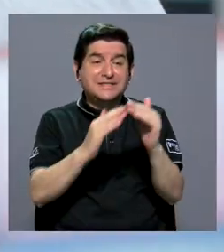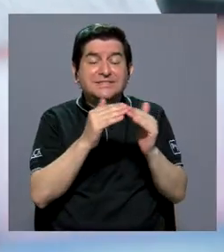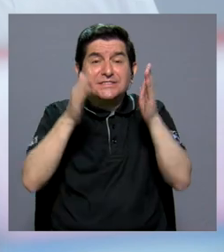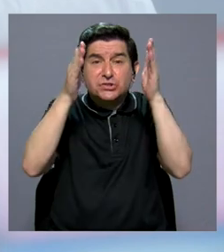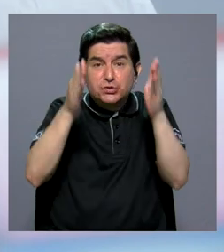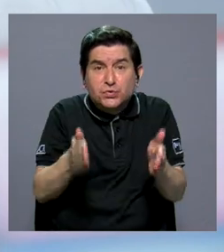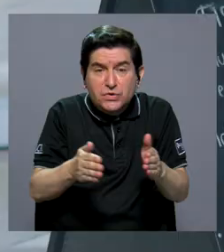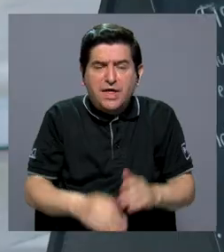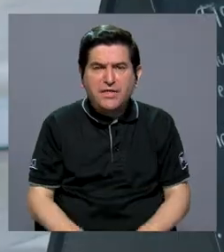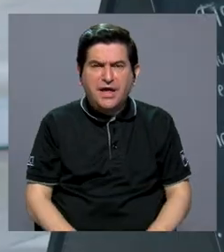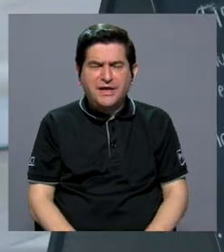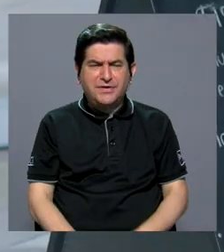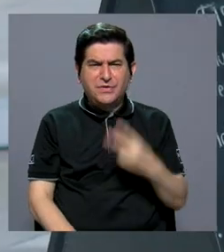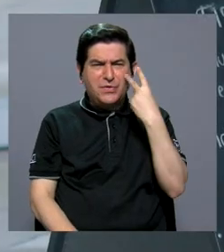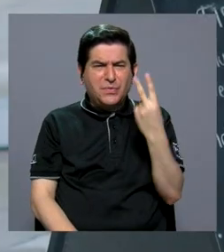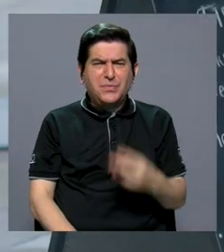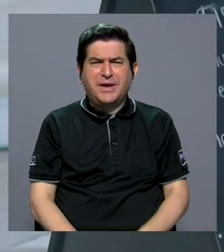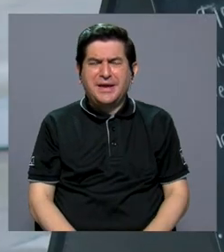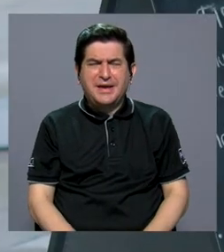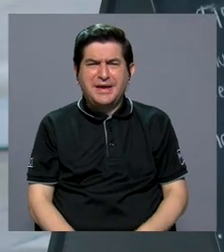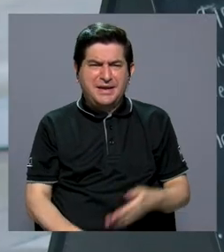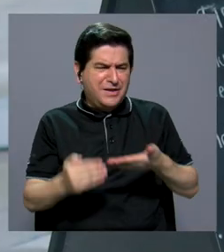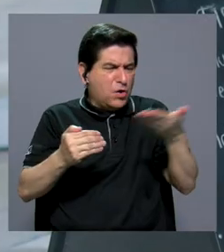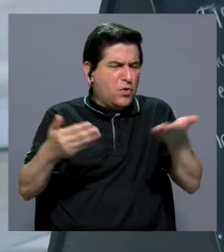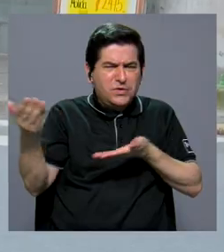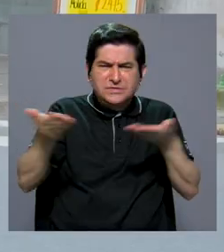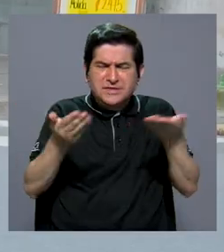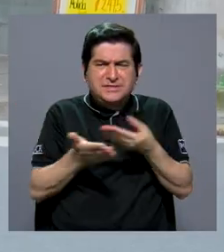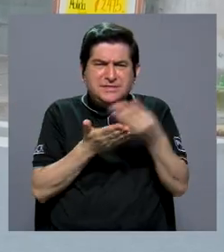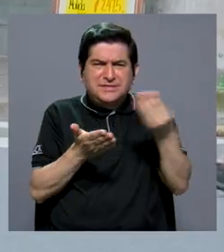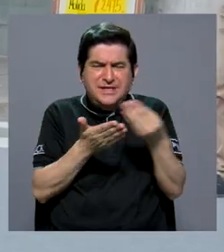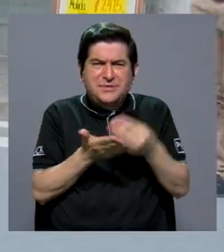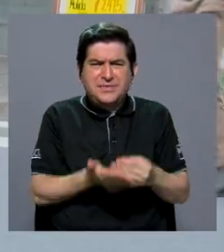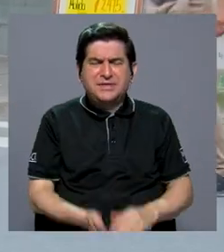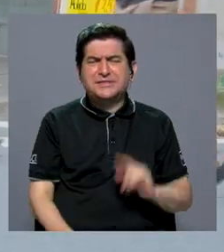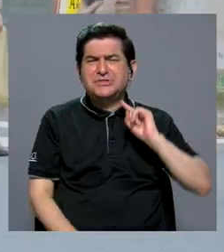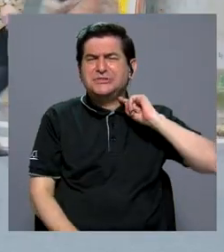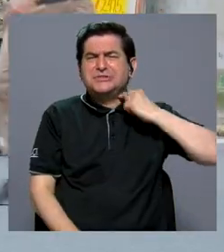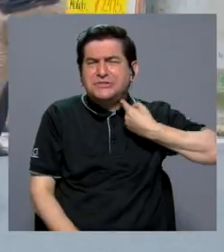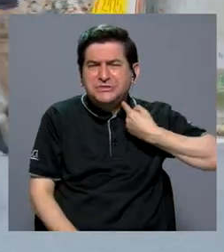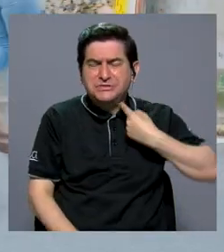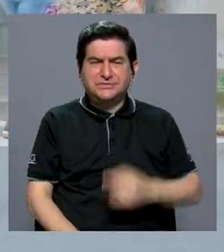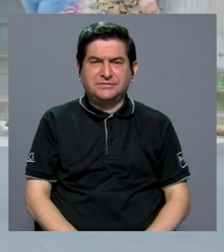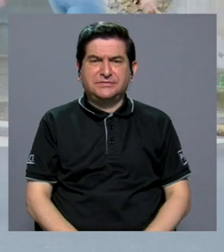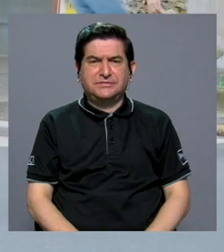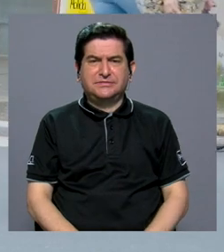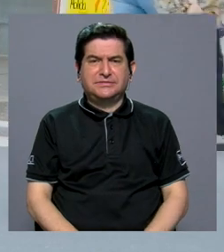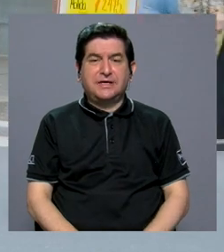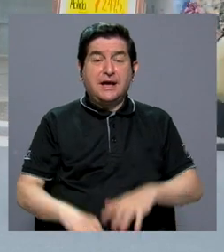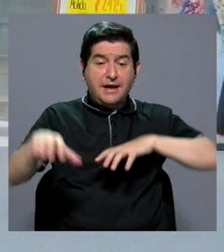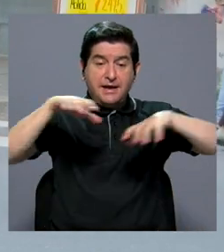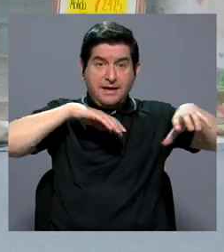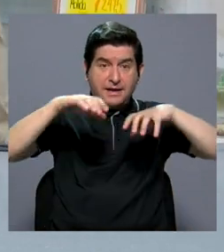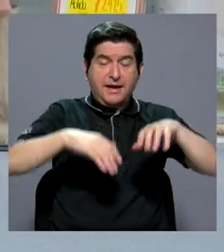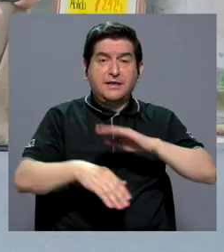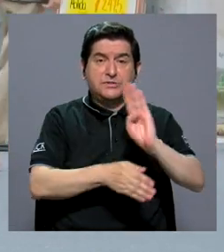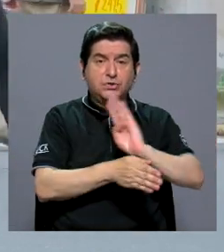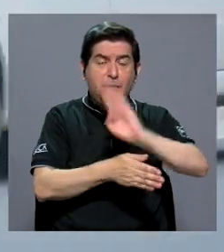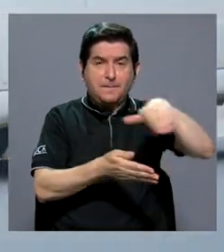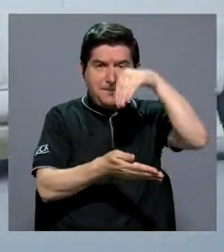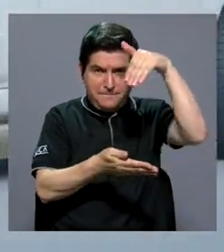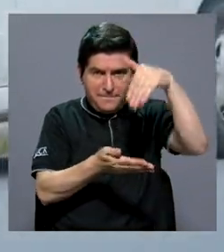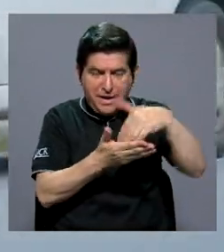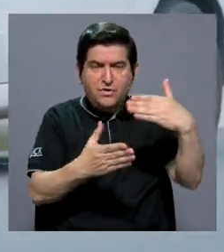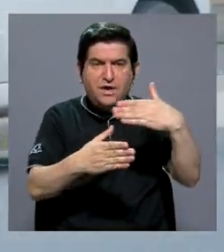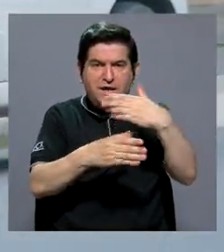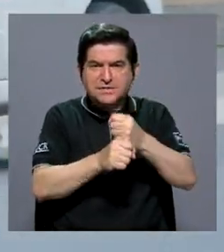que la ciudadanía ha visto un encarecimiento en los bienes y servicios que consume. Ante esto, estas son las acciones que